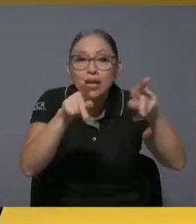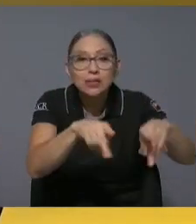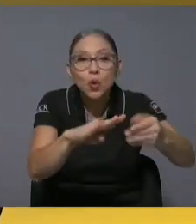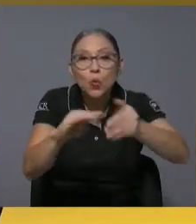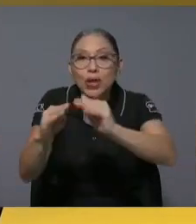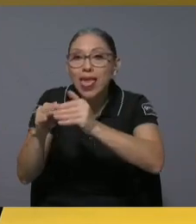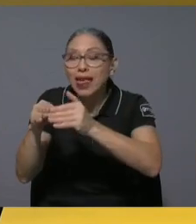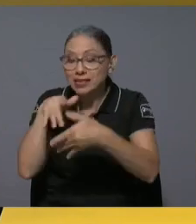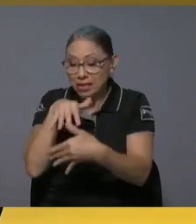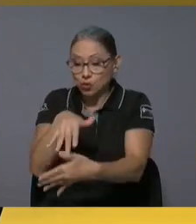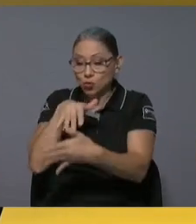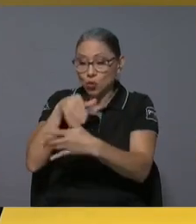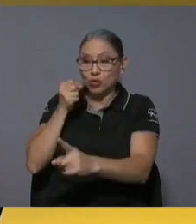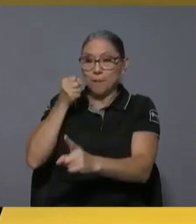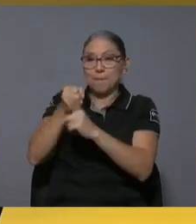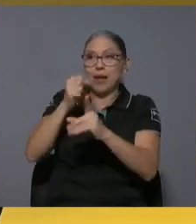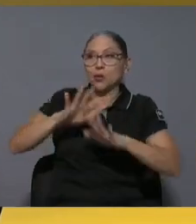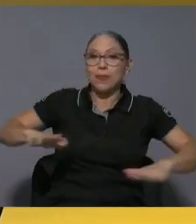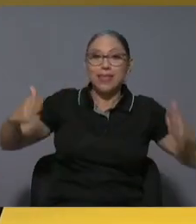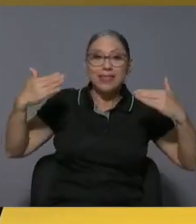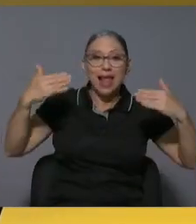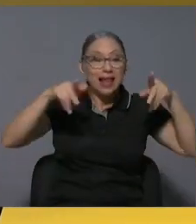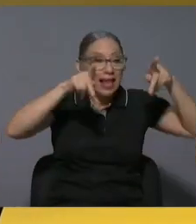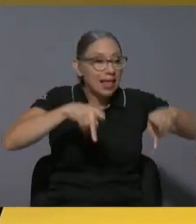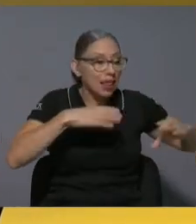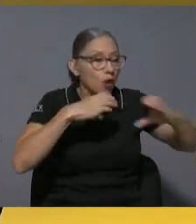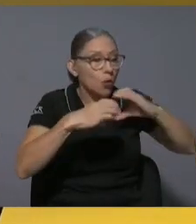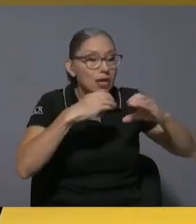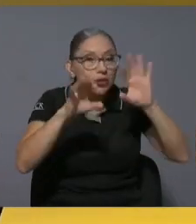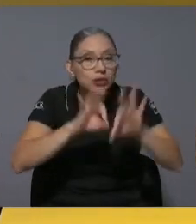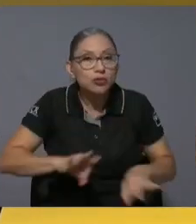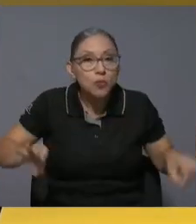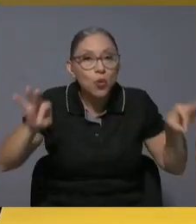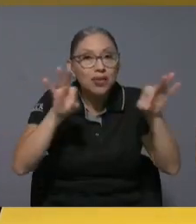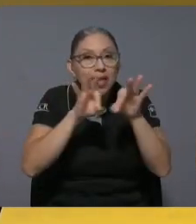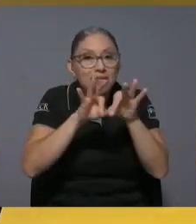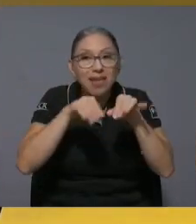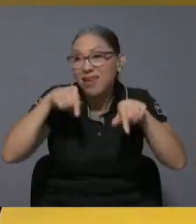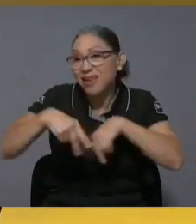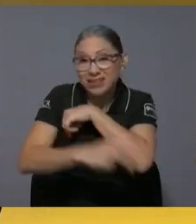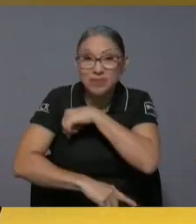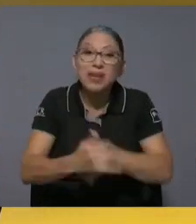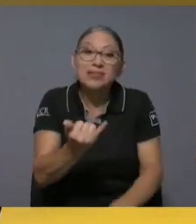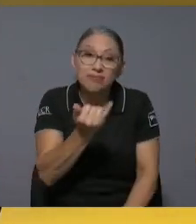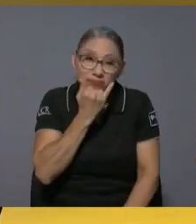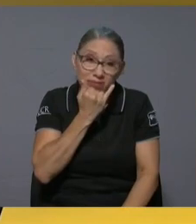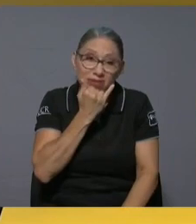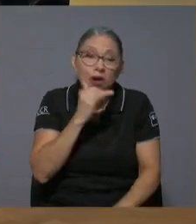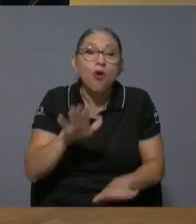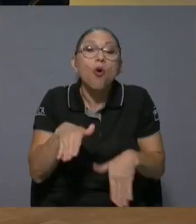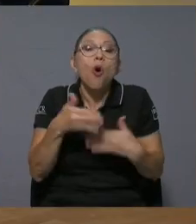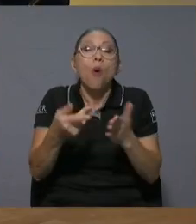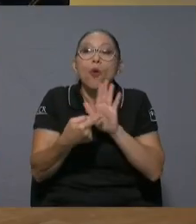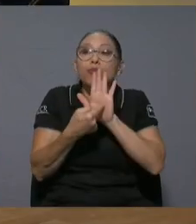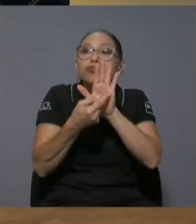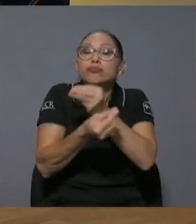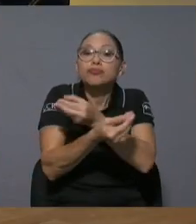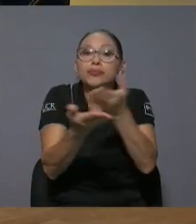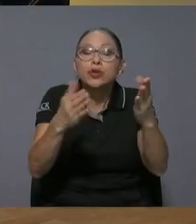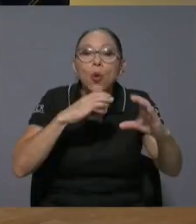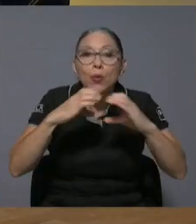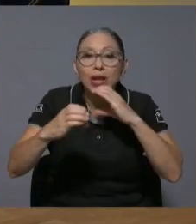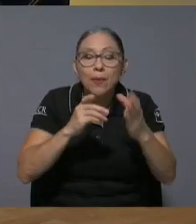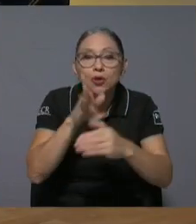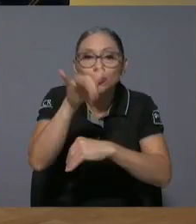la gente de comunicación es importante algo que ha fallado muchísimo en este país cómo comunicamos los proyectos y los